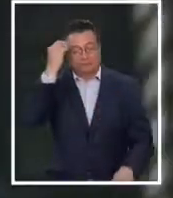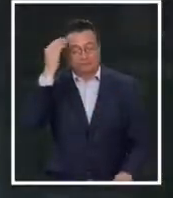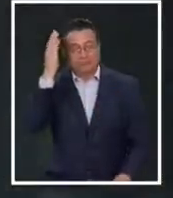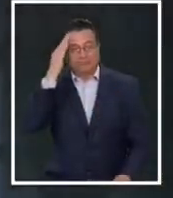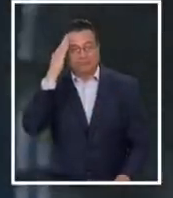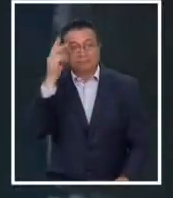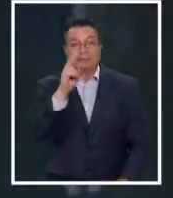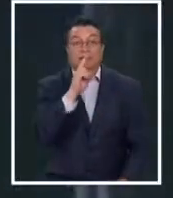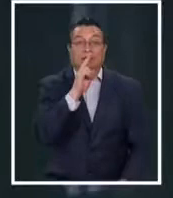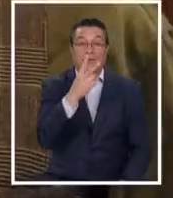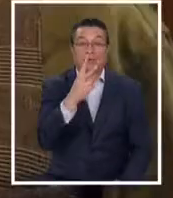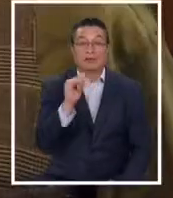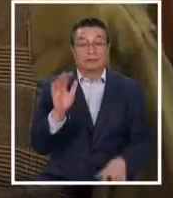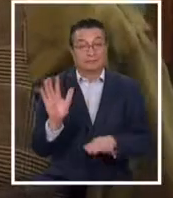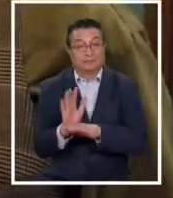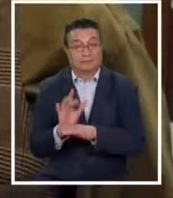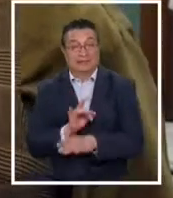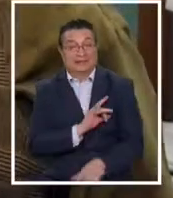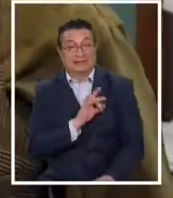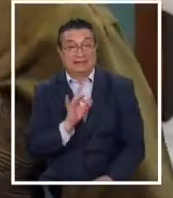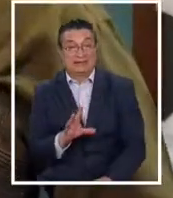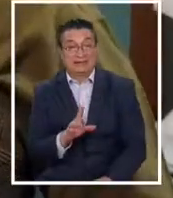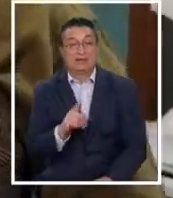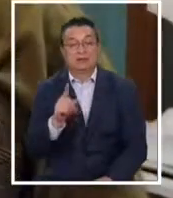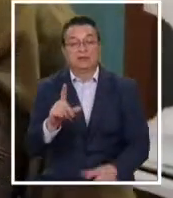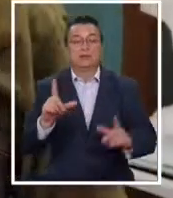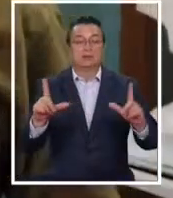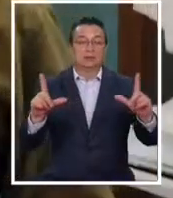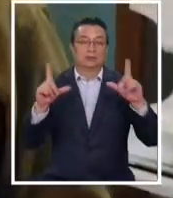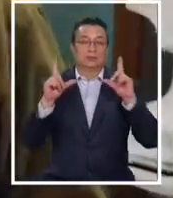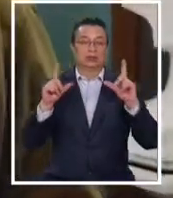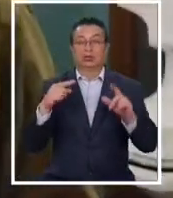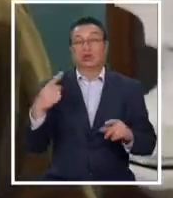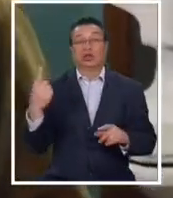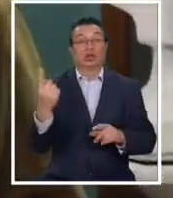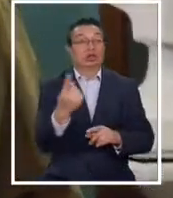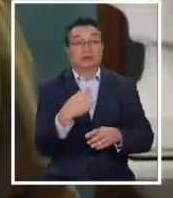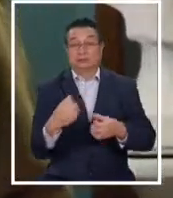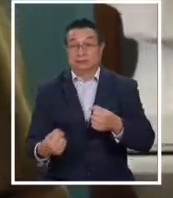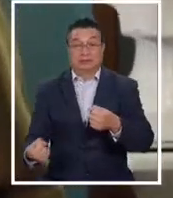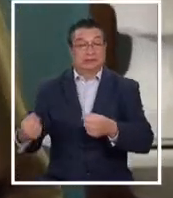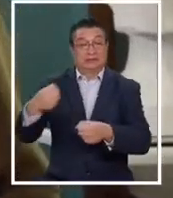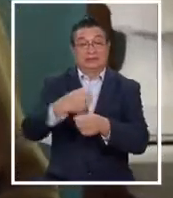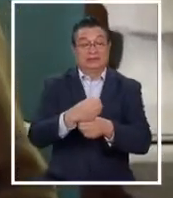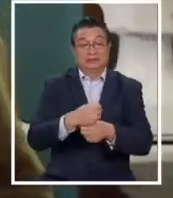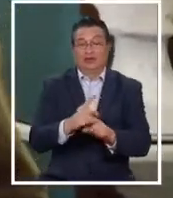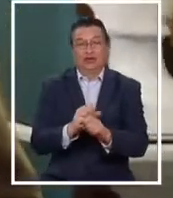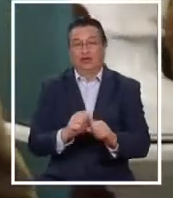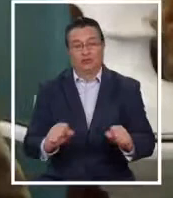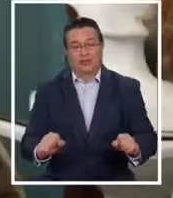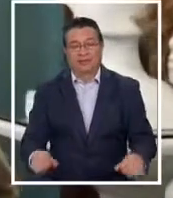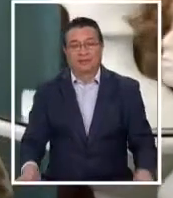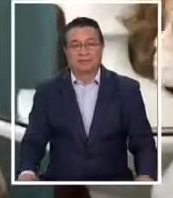que en la televisión y el espectáculo chileno se ganó un sitial que nadie, ni nada, podrán borrar.